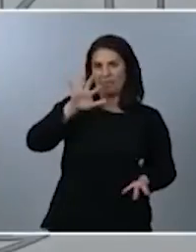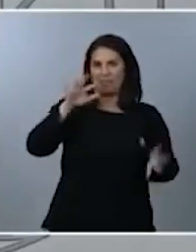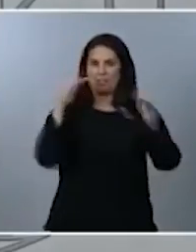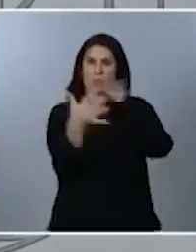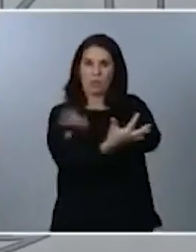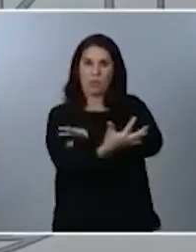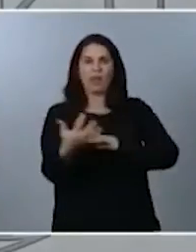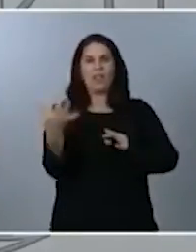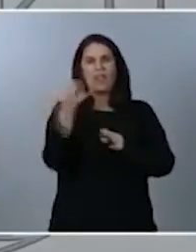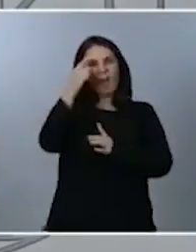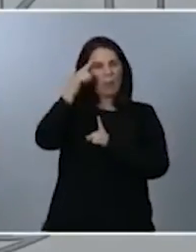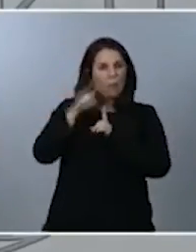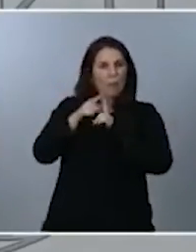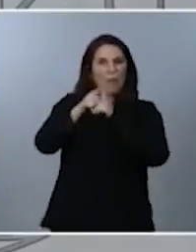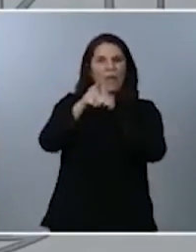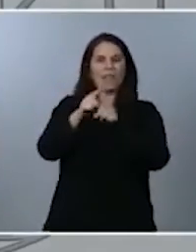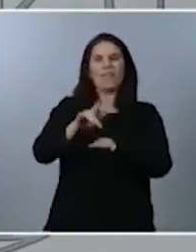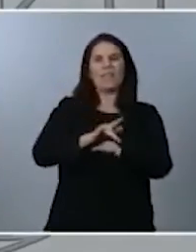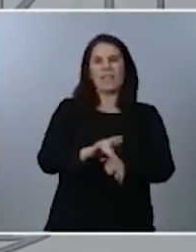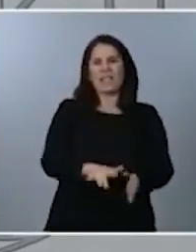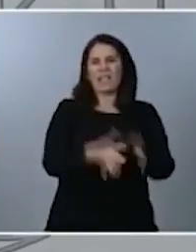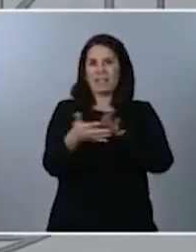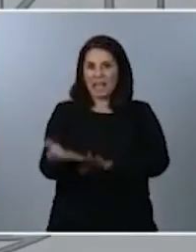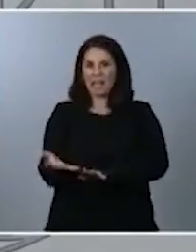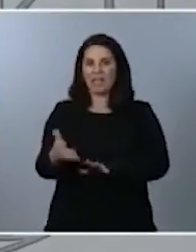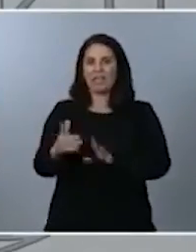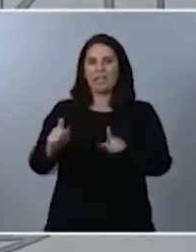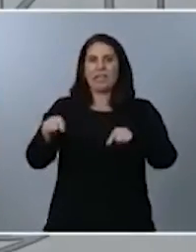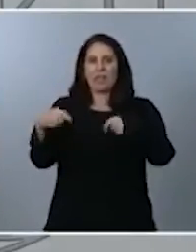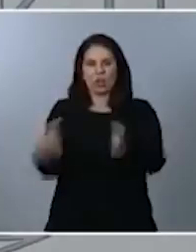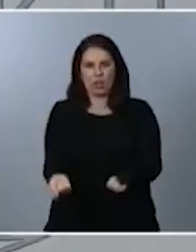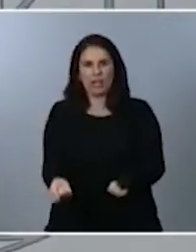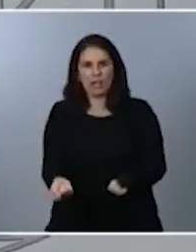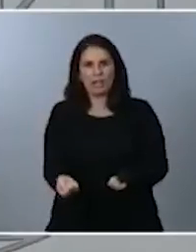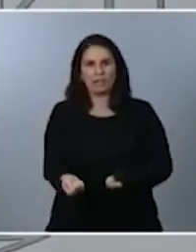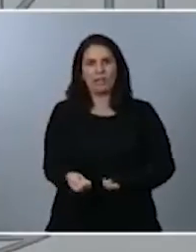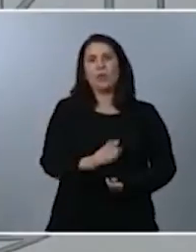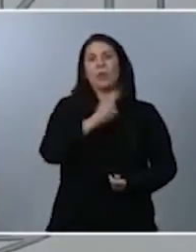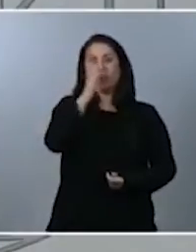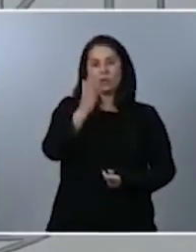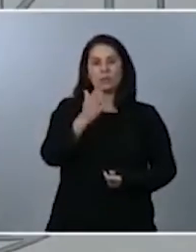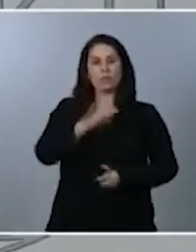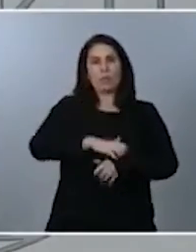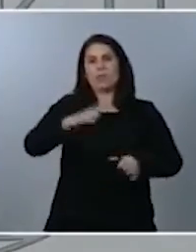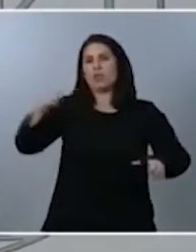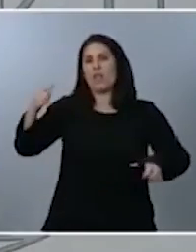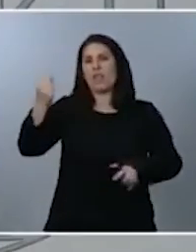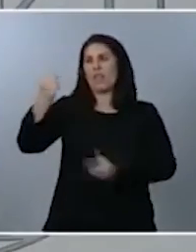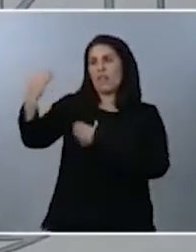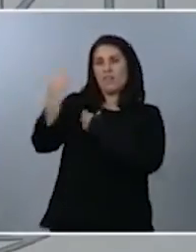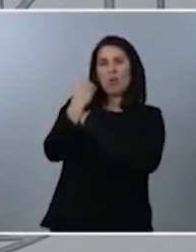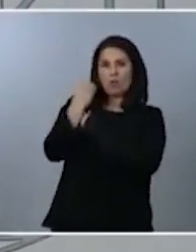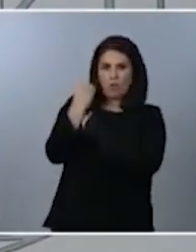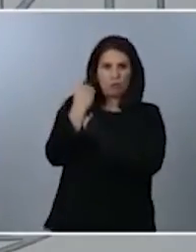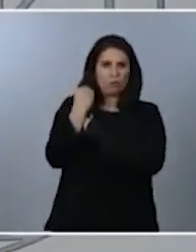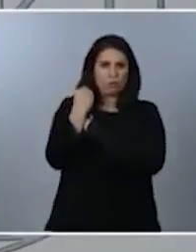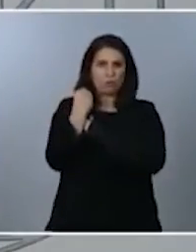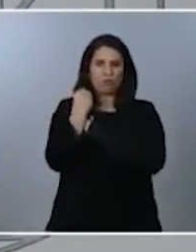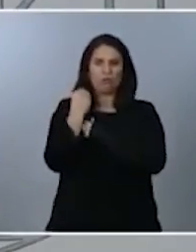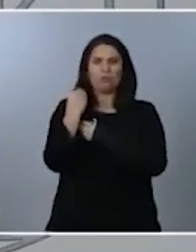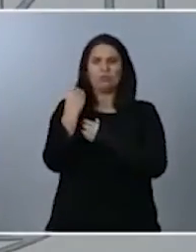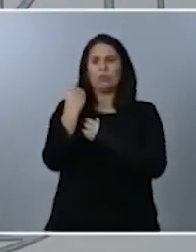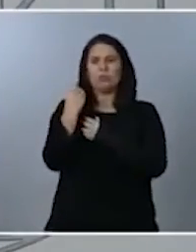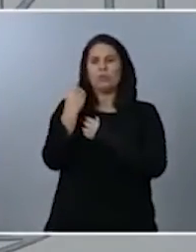transformación digital, a la transición ecológica. Por tanto, la gran parte de los fondos, independientemente de esas